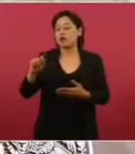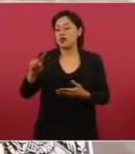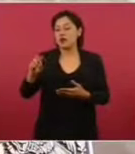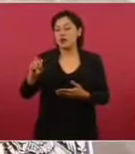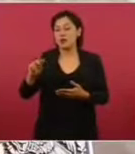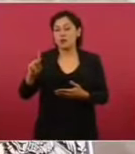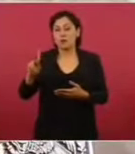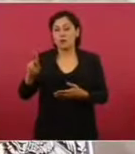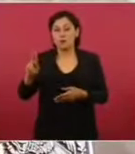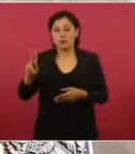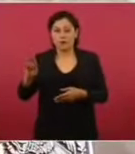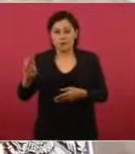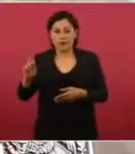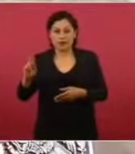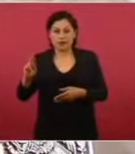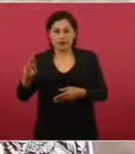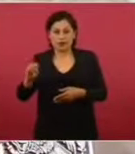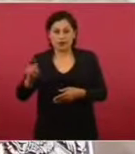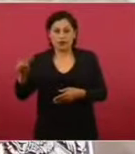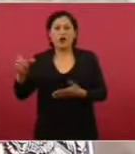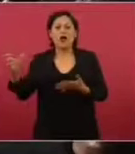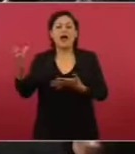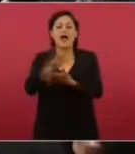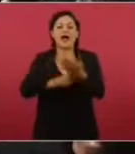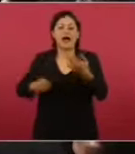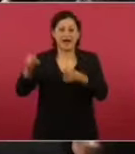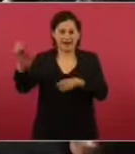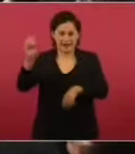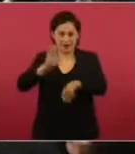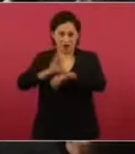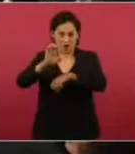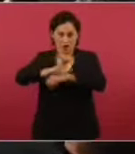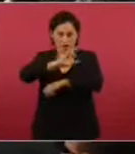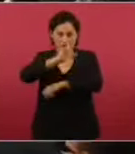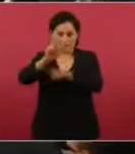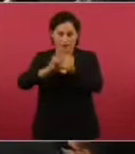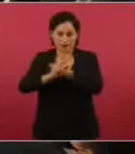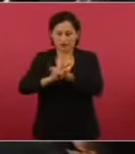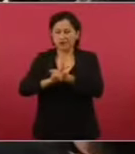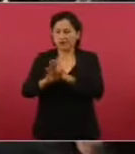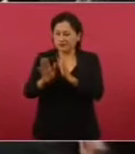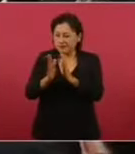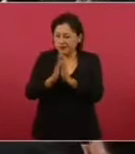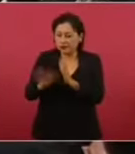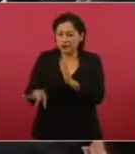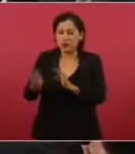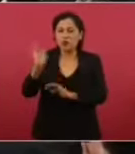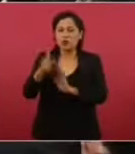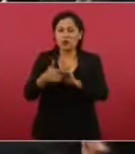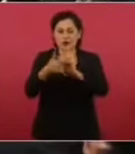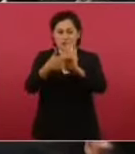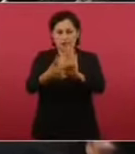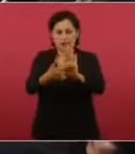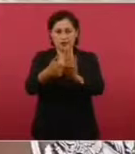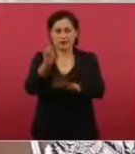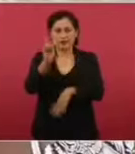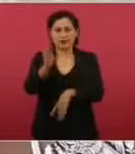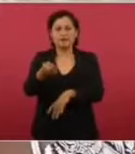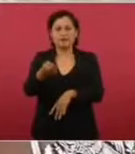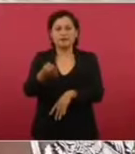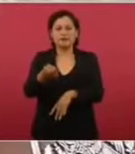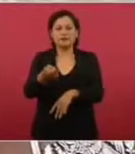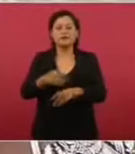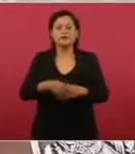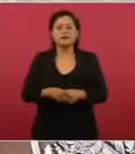En Colombia, a ver si pones, hay